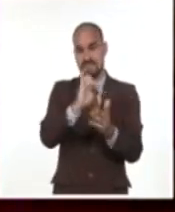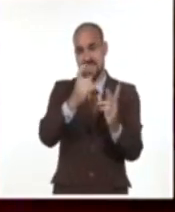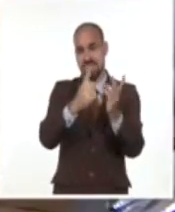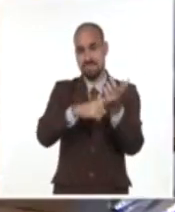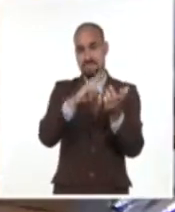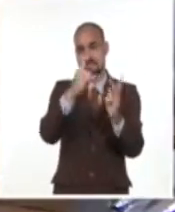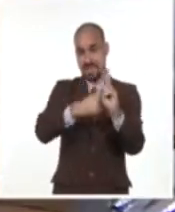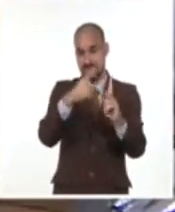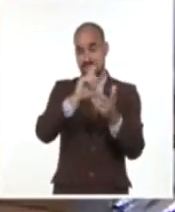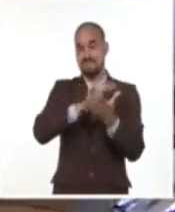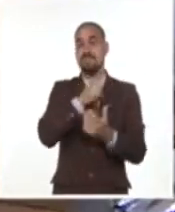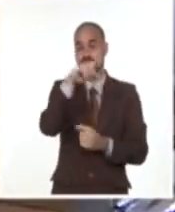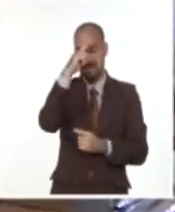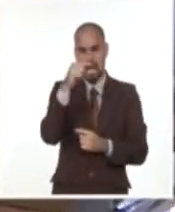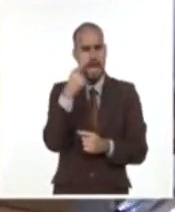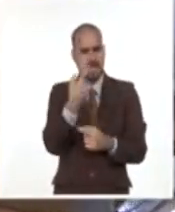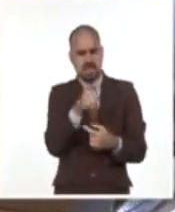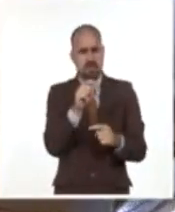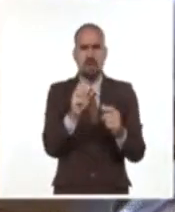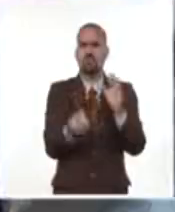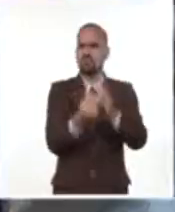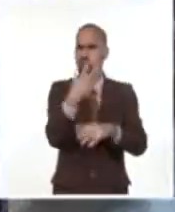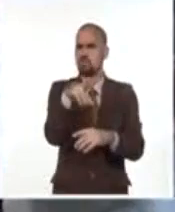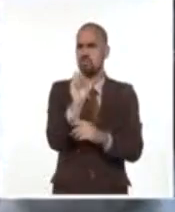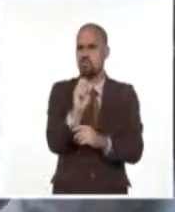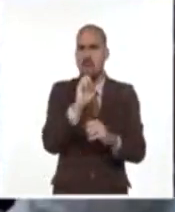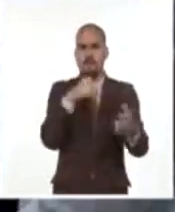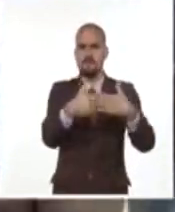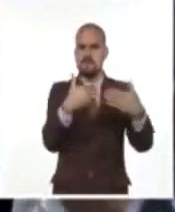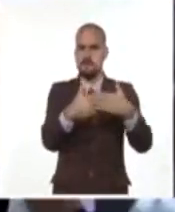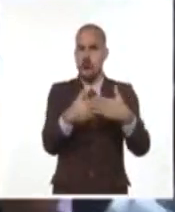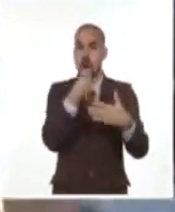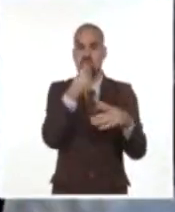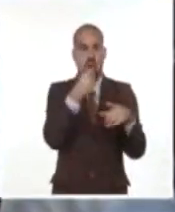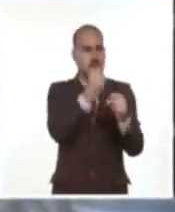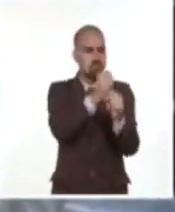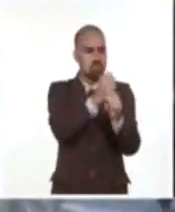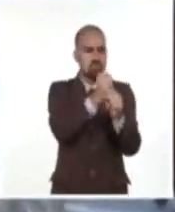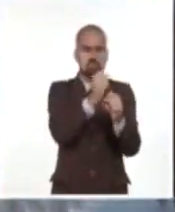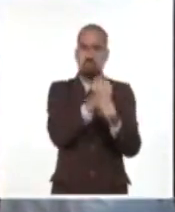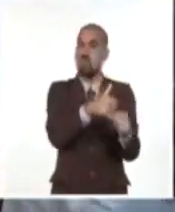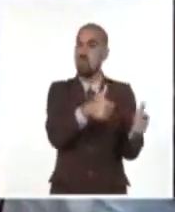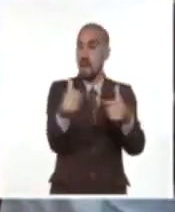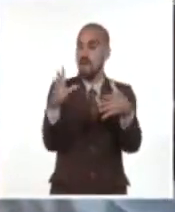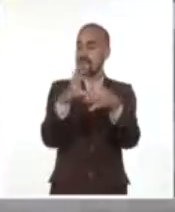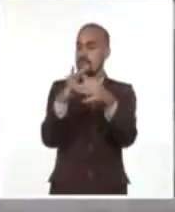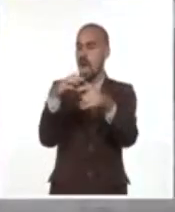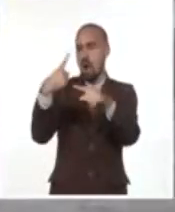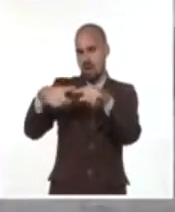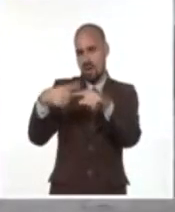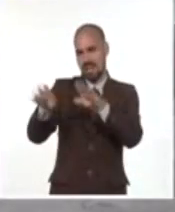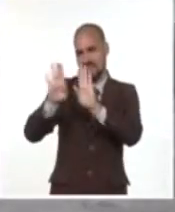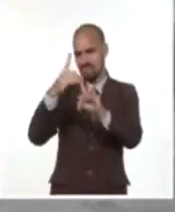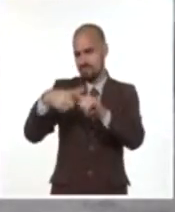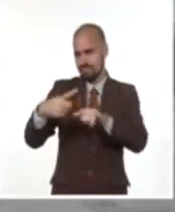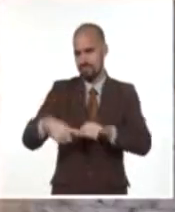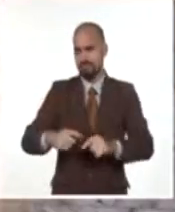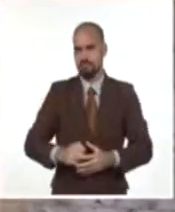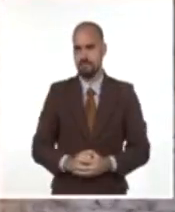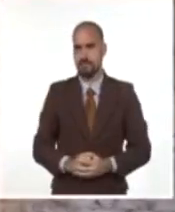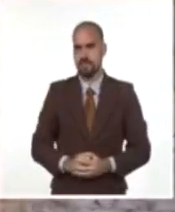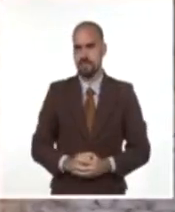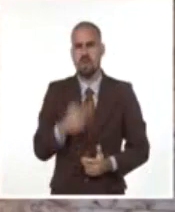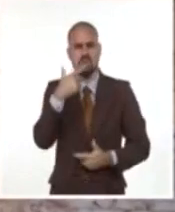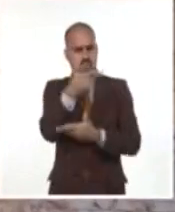necesidades tras el surgimiento de esta nueva figura económica y su articulación con otros actores. Asimismo, intercambió con